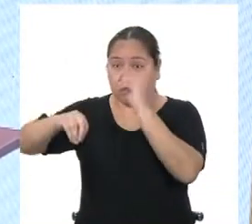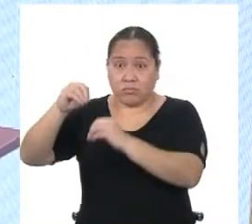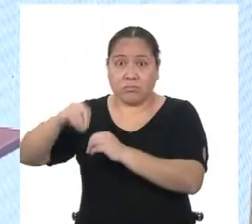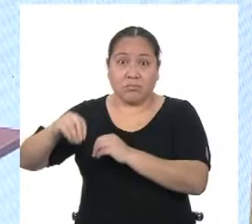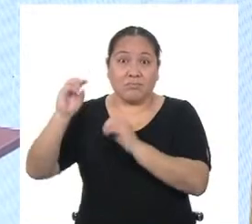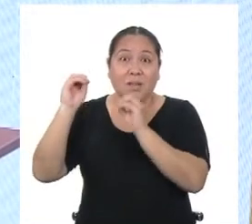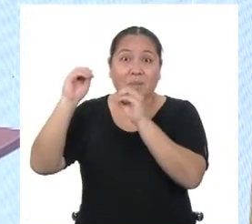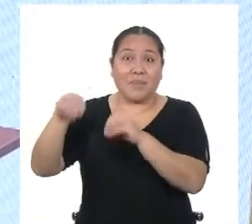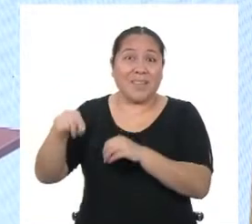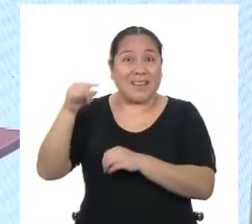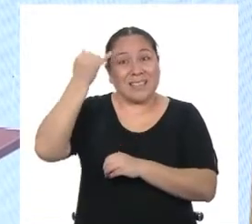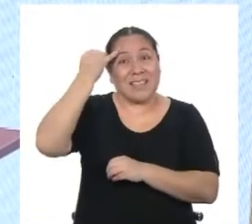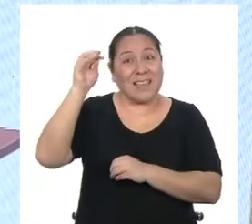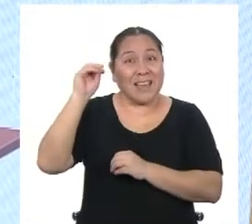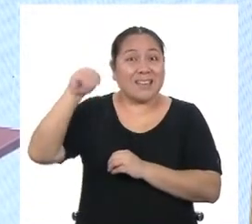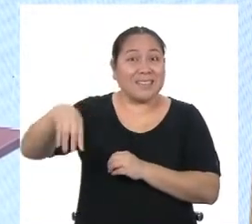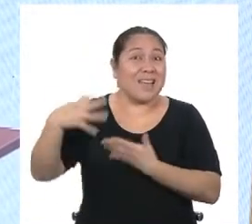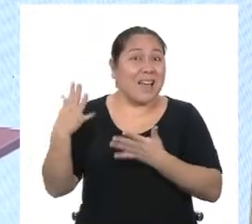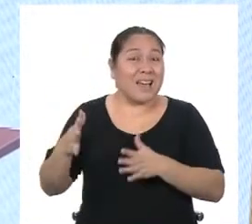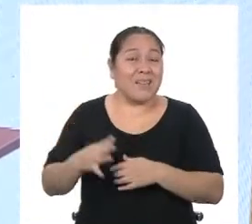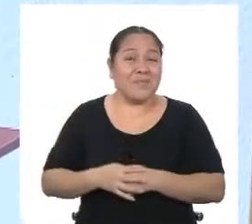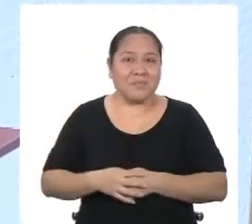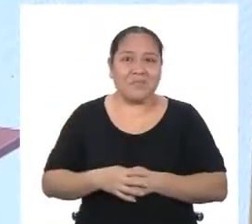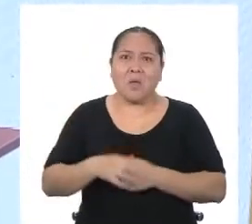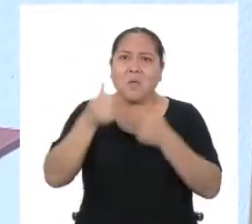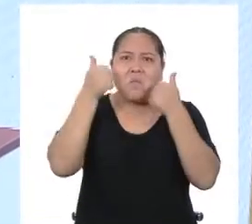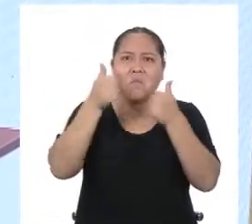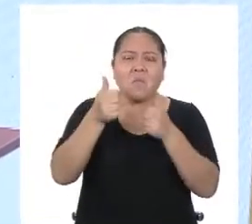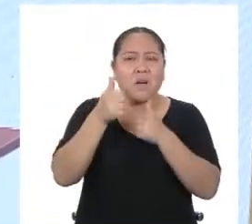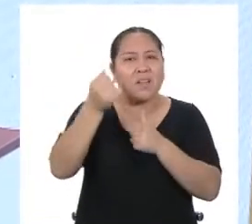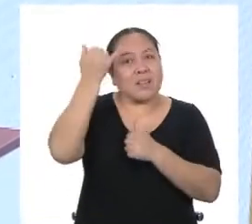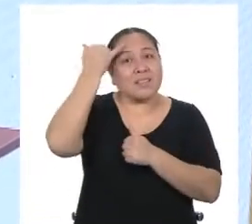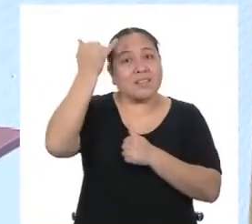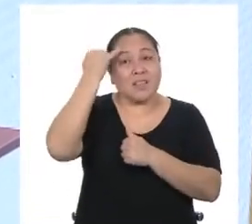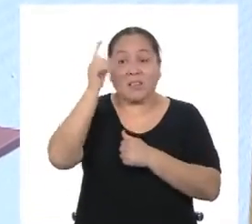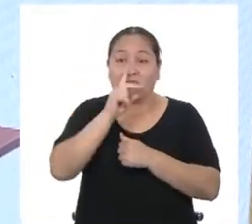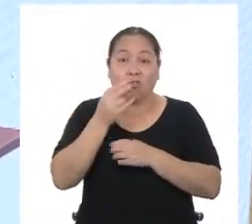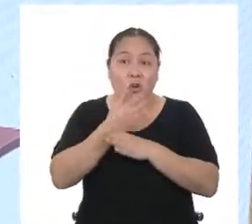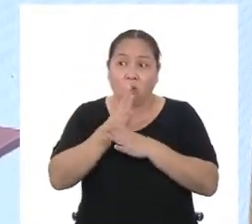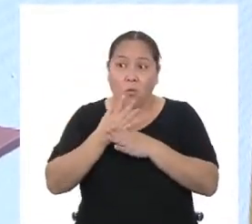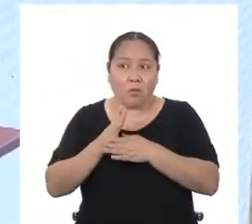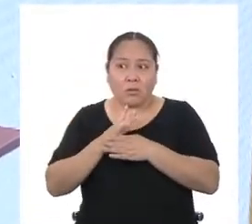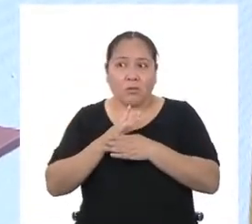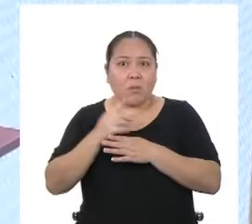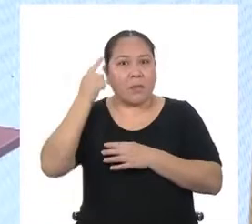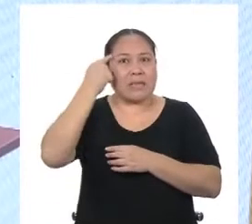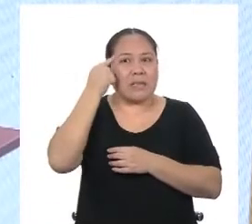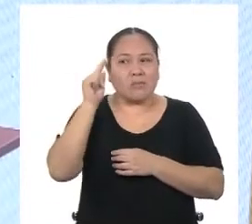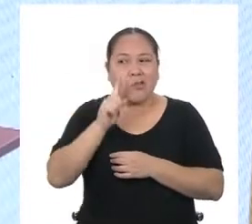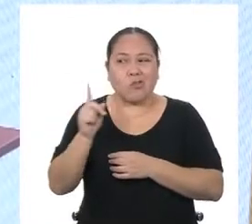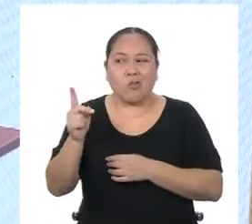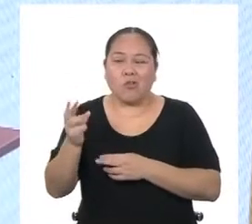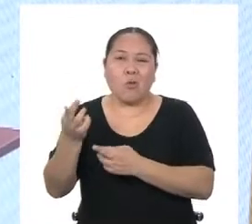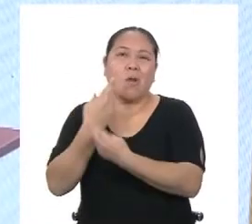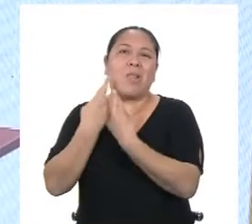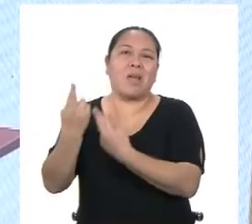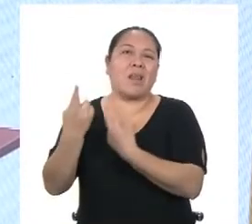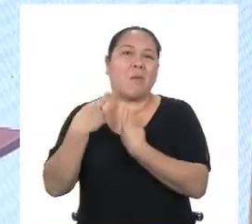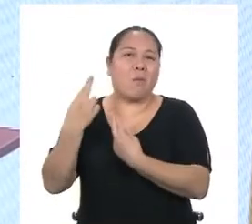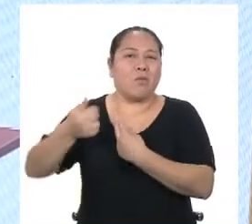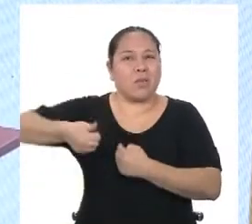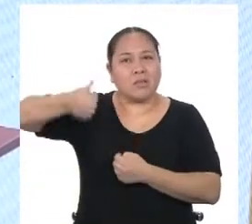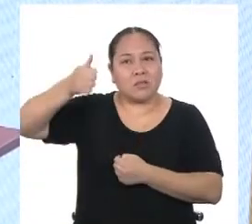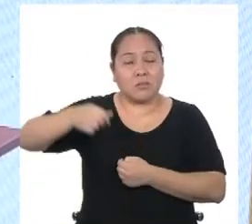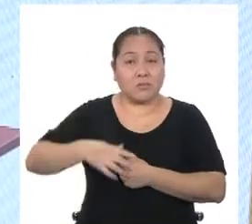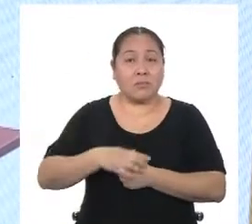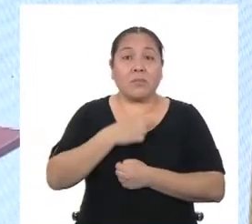cabo. ¿Vieron? A veces tenemos buenas ideas y no las compartimos pensando que no seremos escuchados por las autoridades. Pero como dice mi